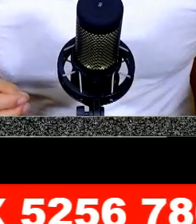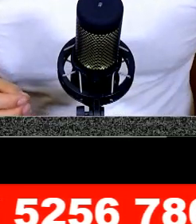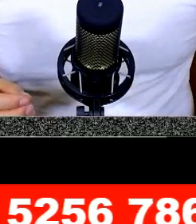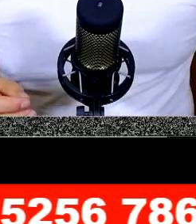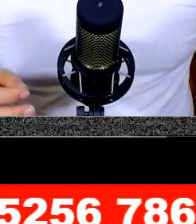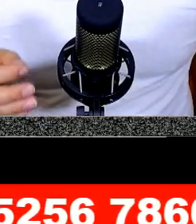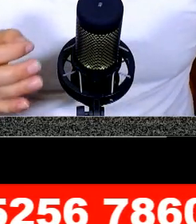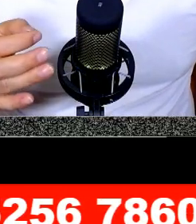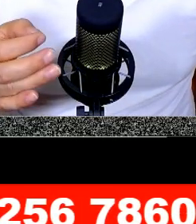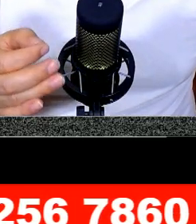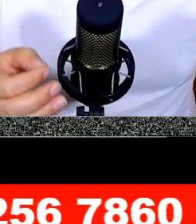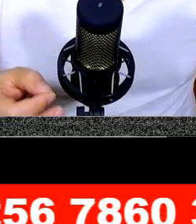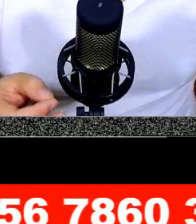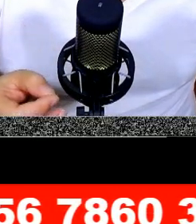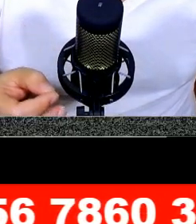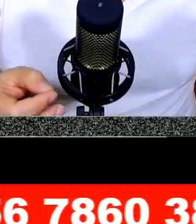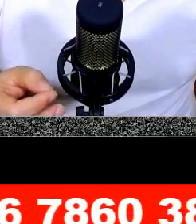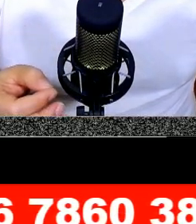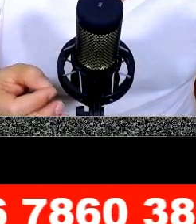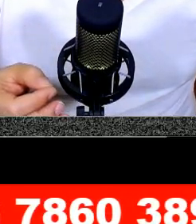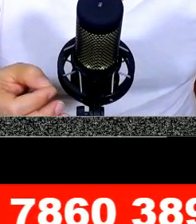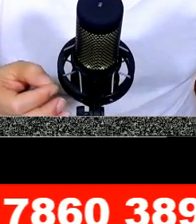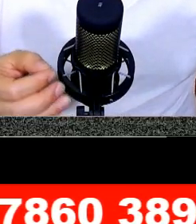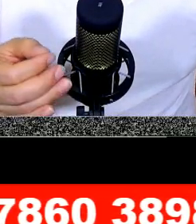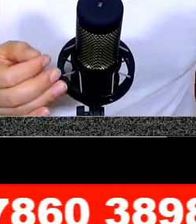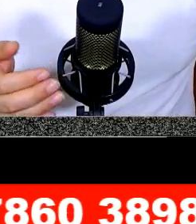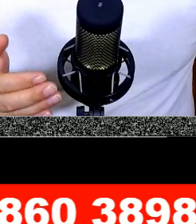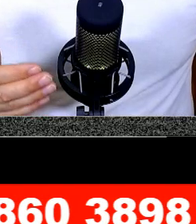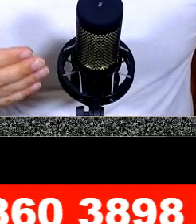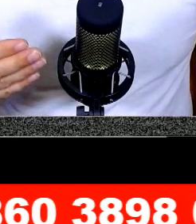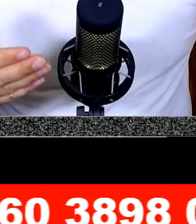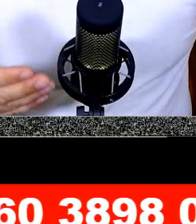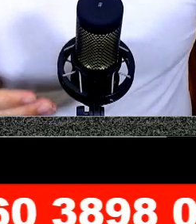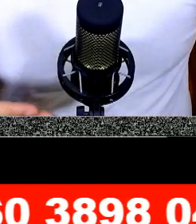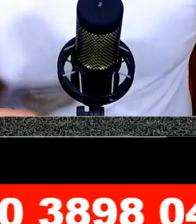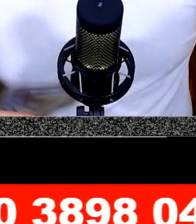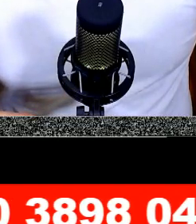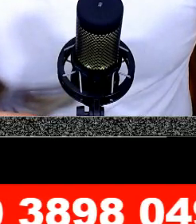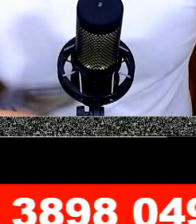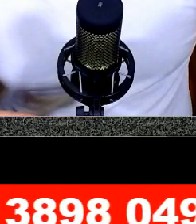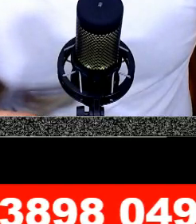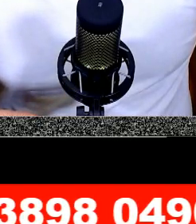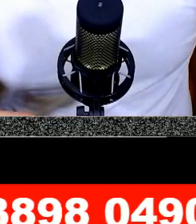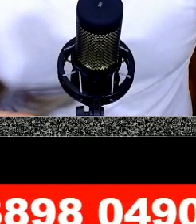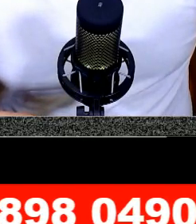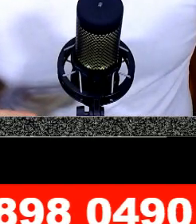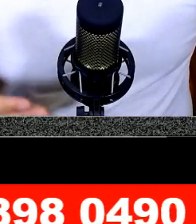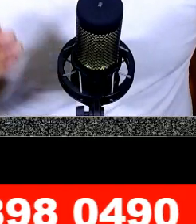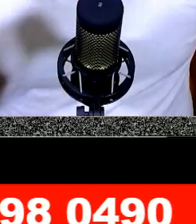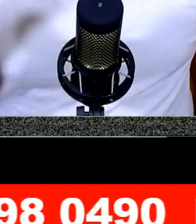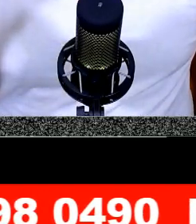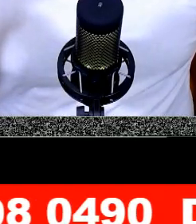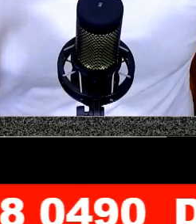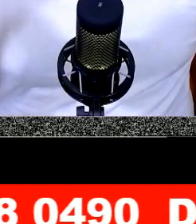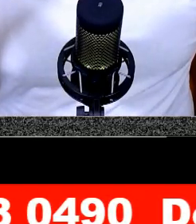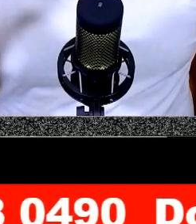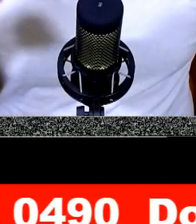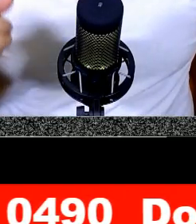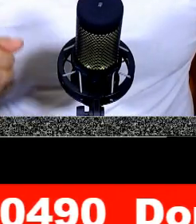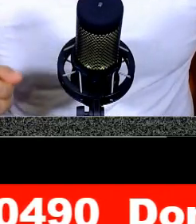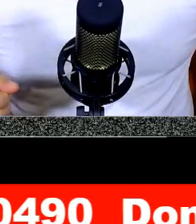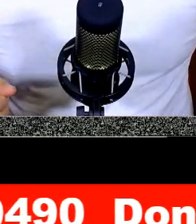usted, ¿eso es ser periodista? ¿Eso es ser un investigador de la información? ¿Eso es ser un